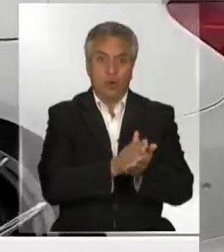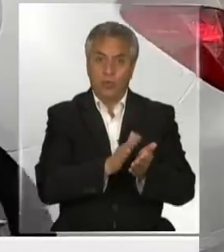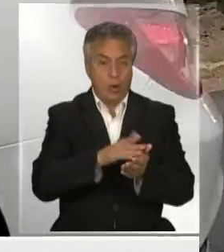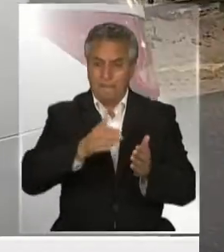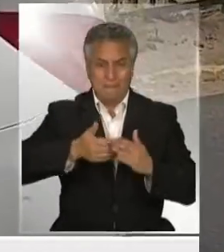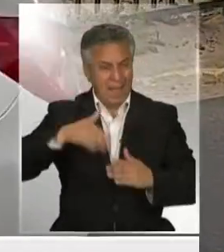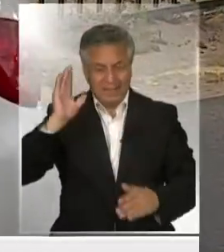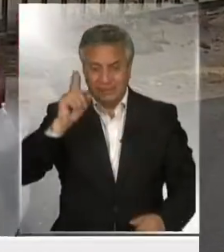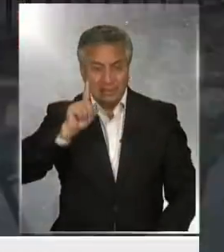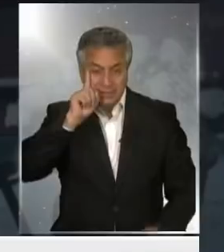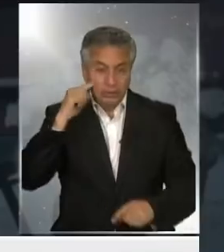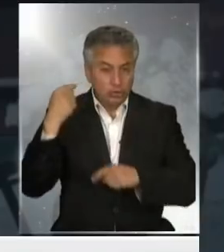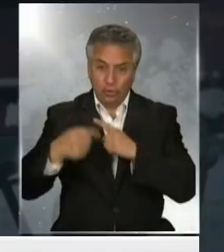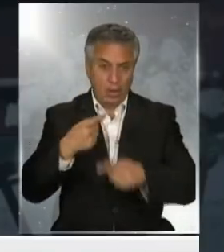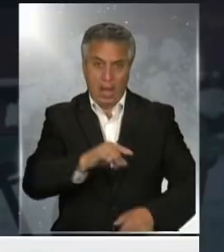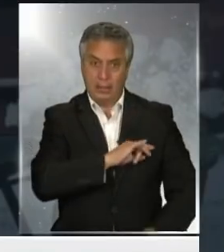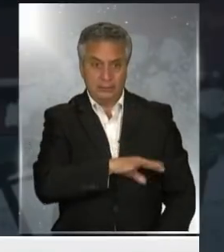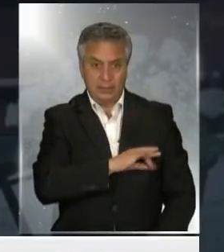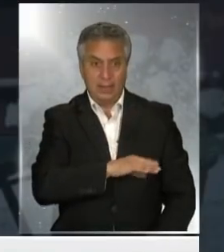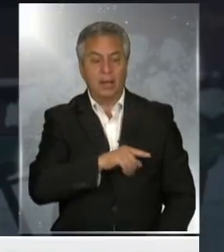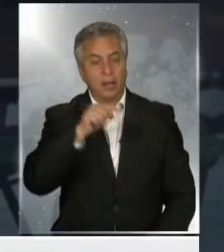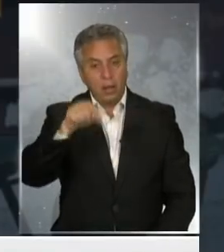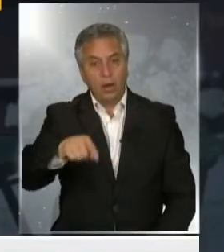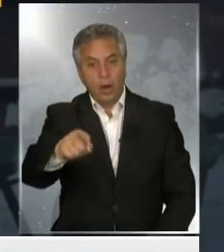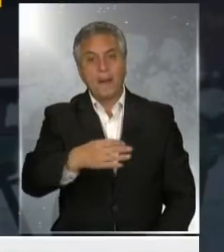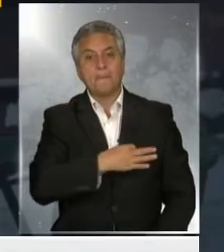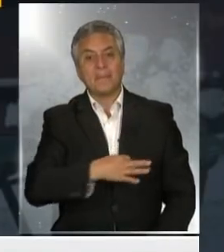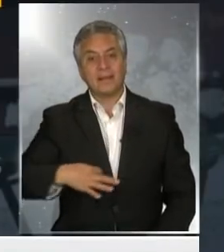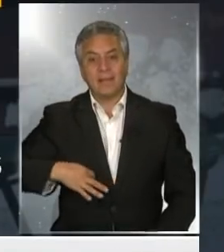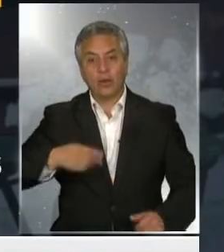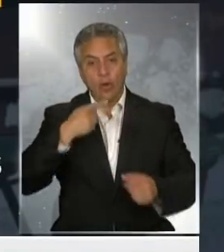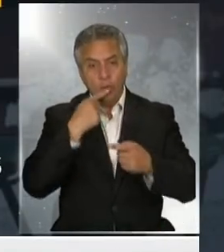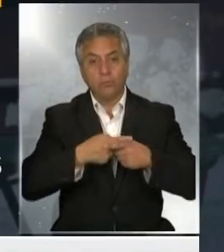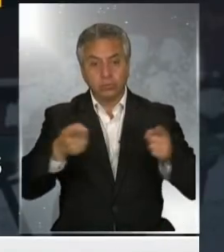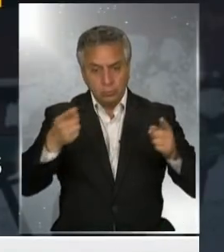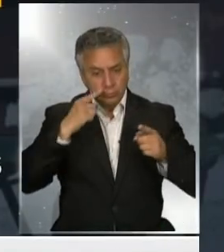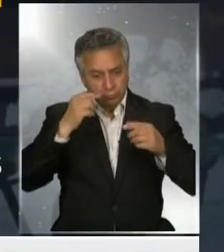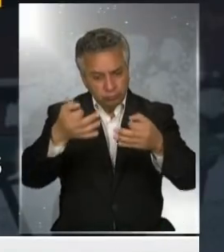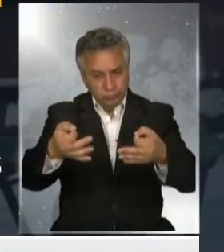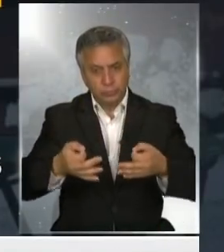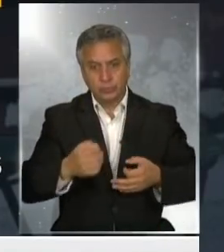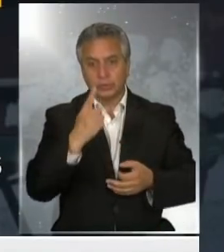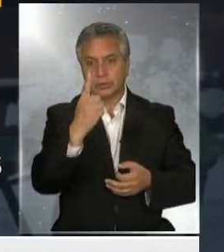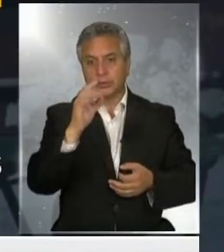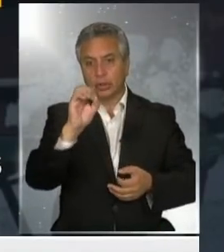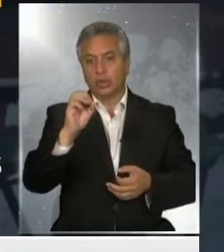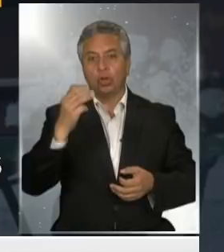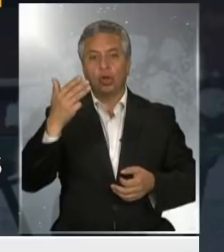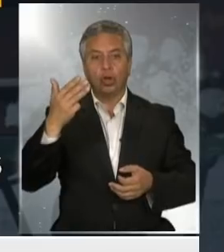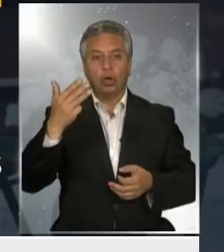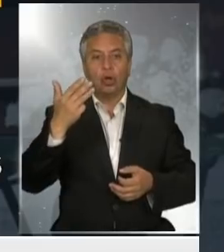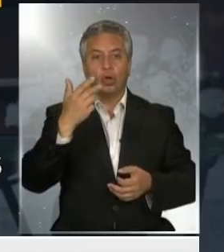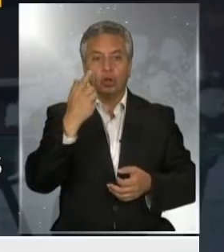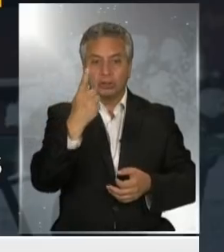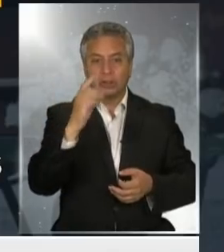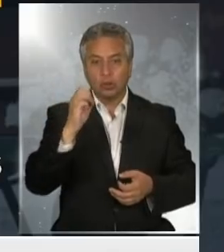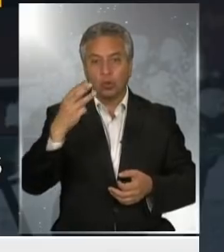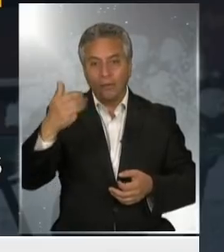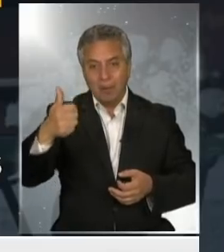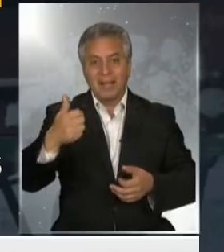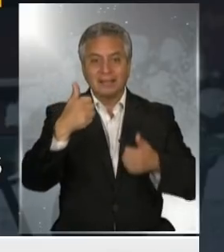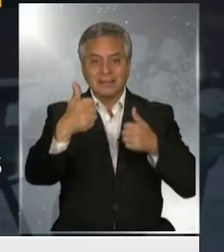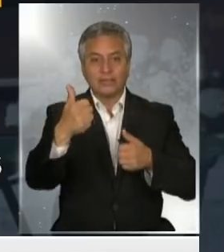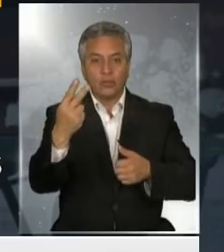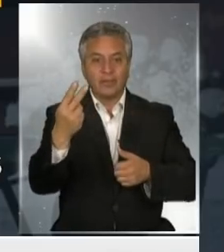el Departamento de Estadísticas e Información del Minsal contabiliza 109.624 muertes hasta ahora,